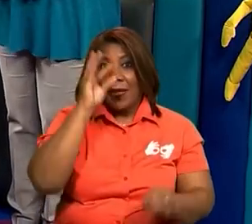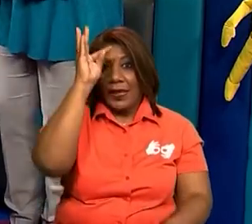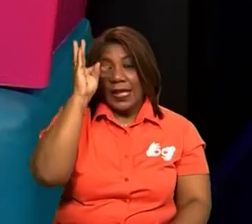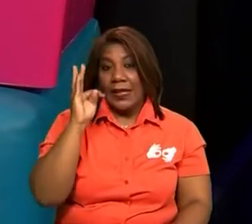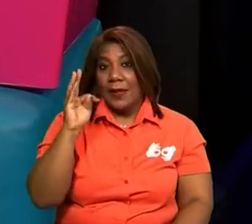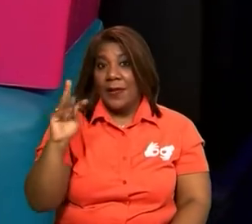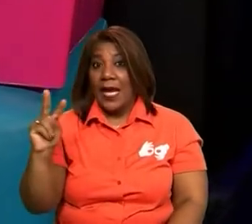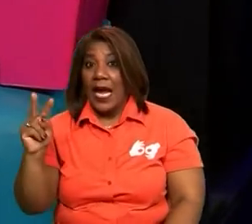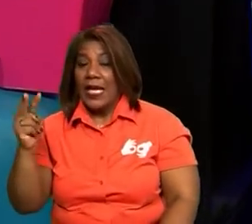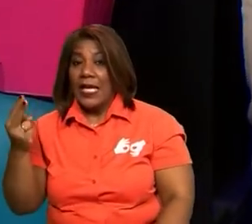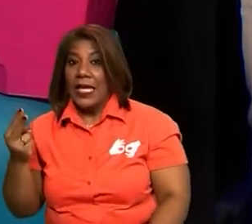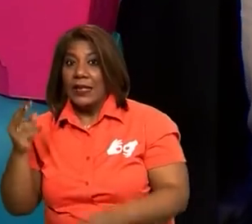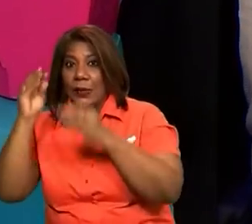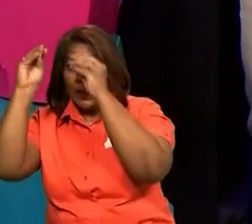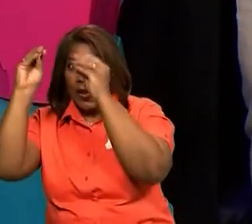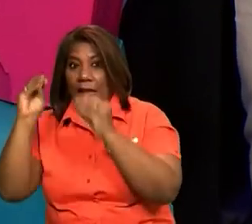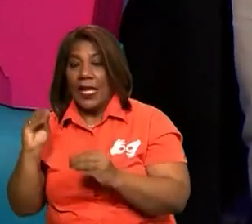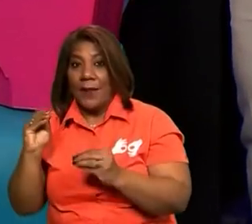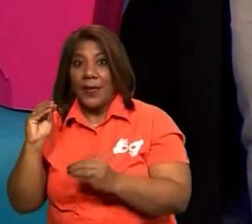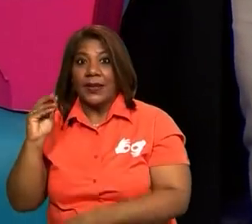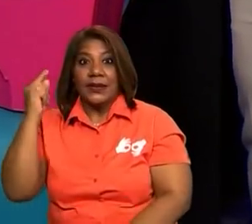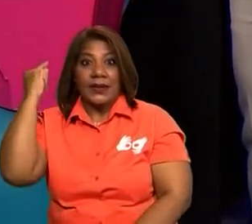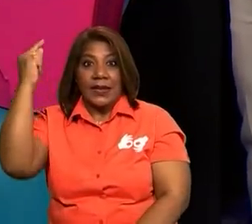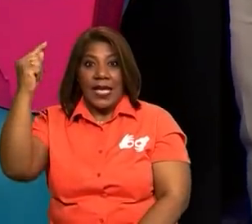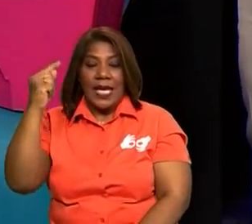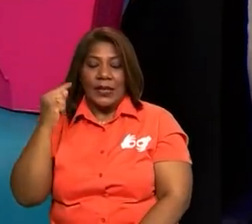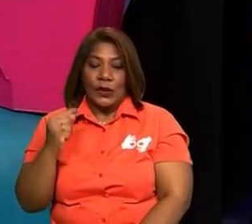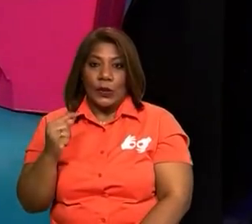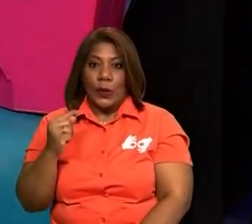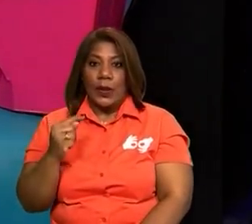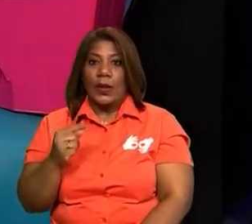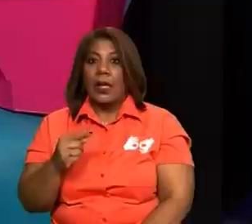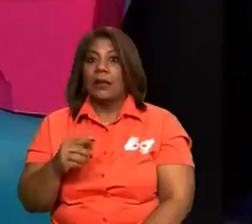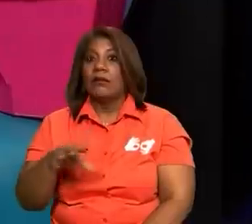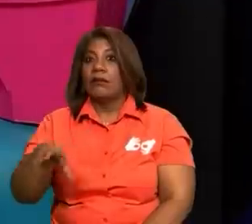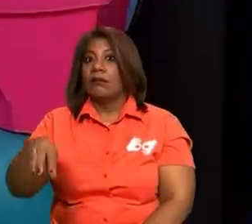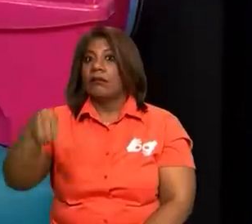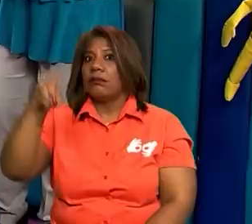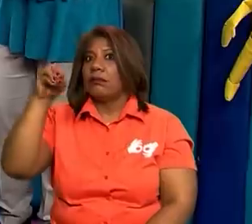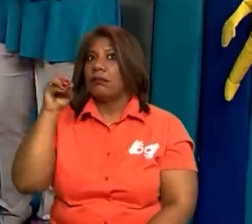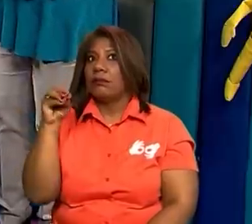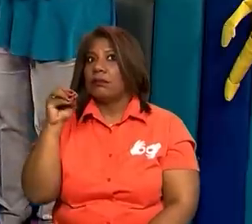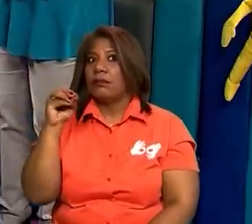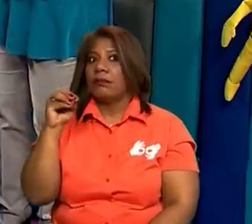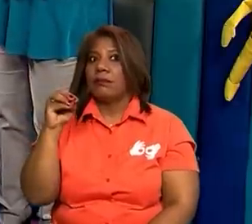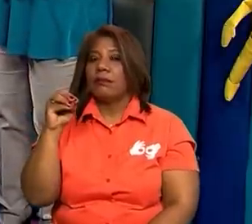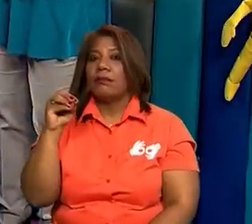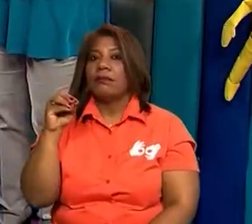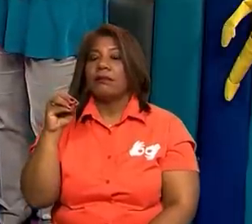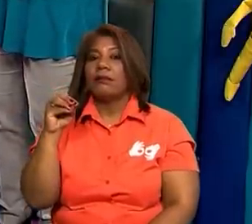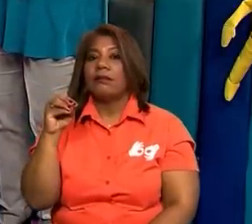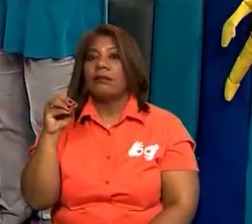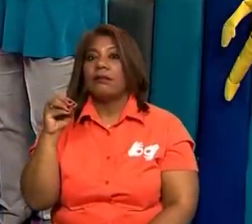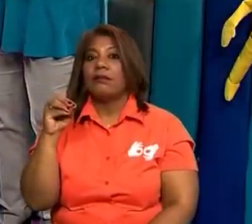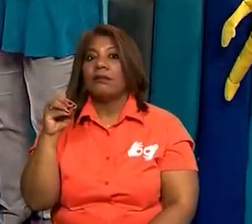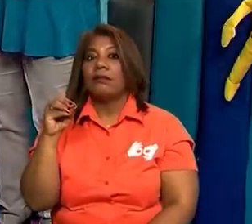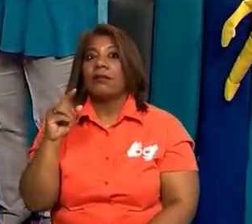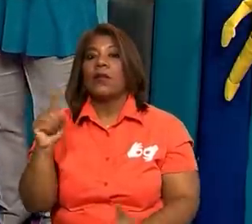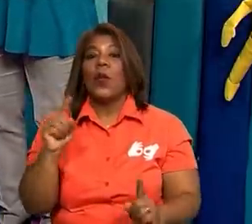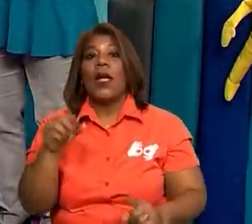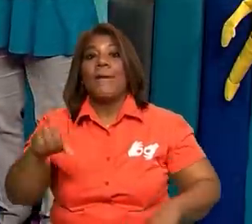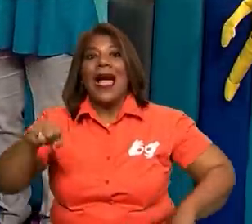vamos a ver, yo voy a tomar uno de los objetos y usted va a buscar el que rime